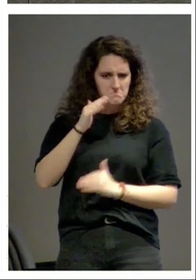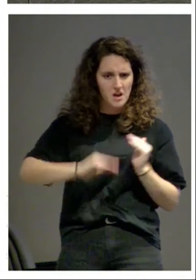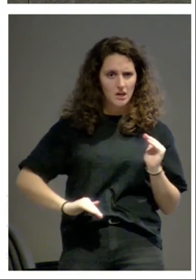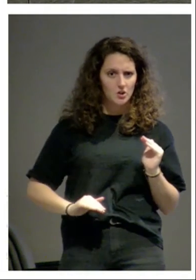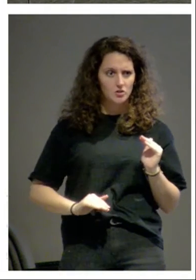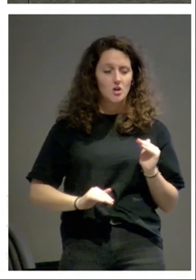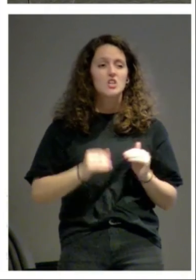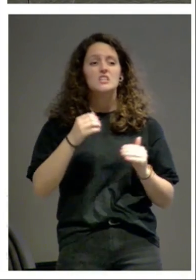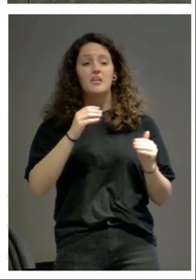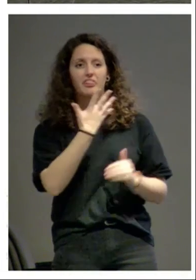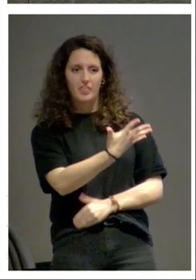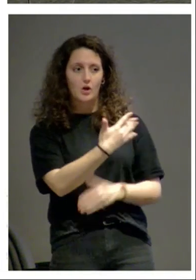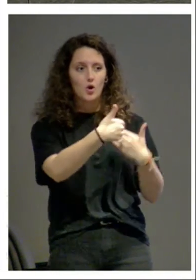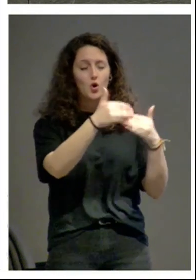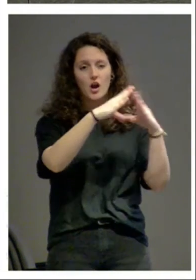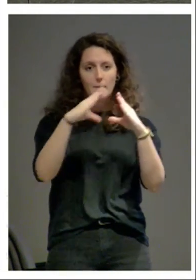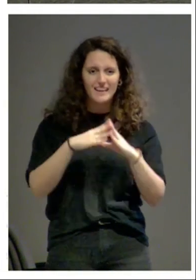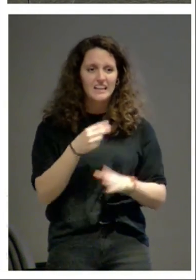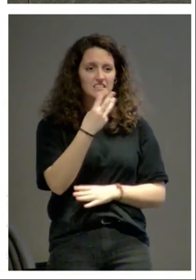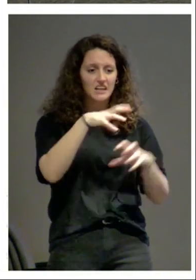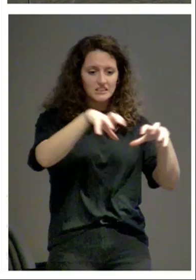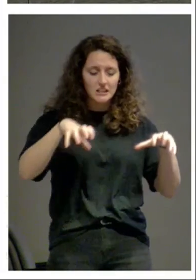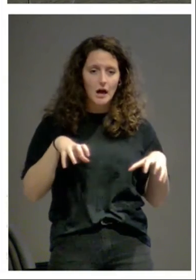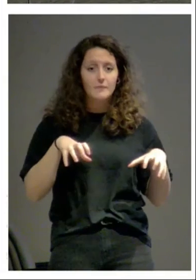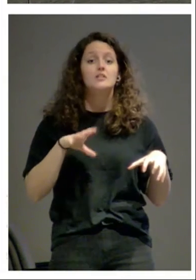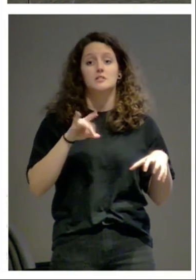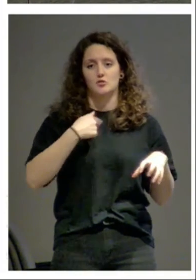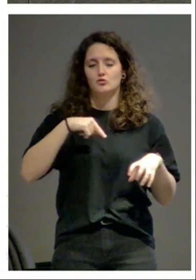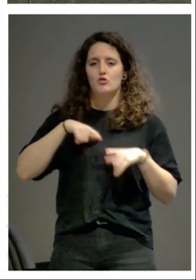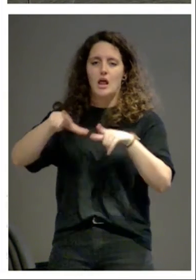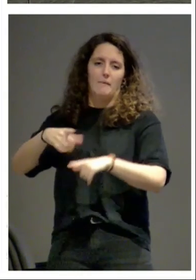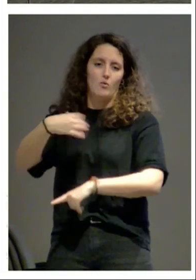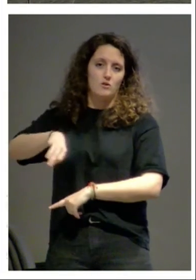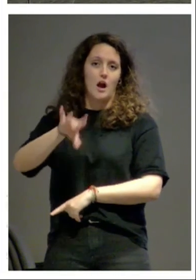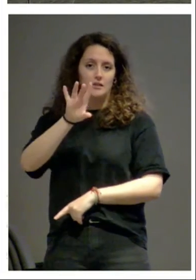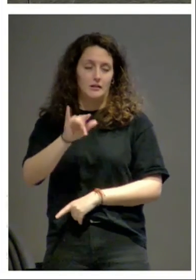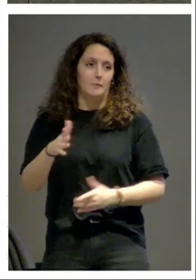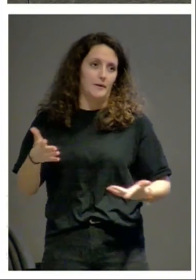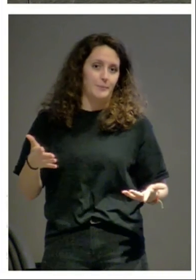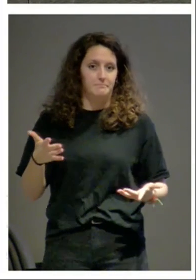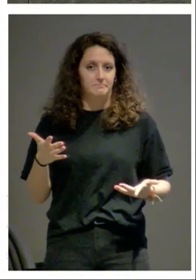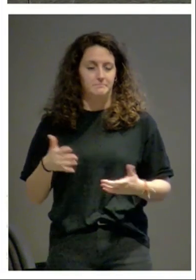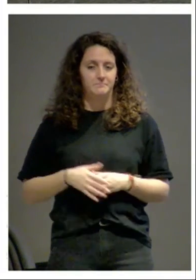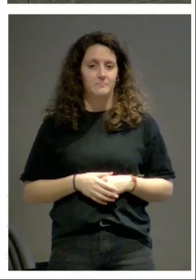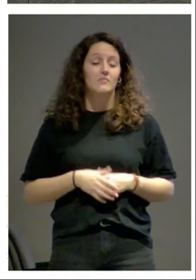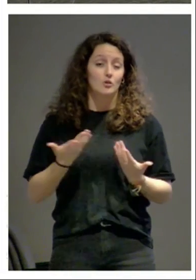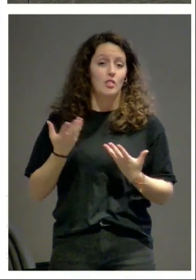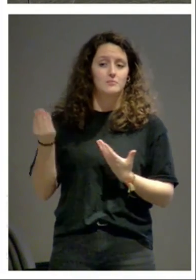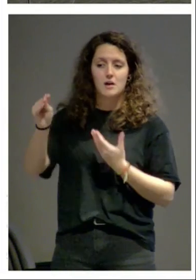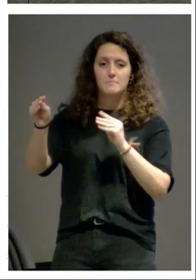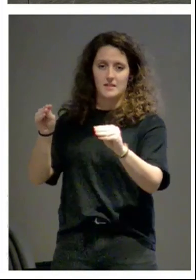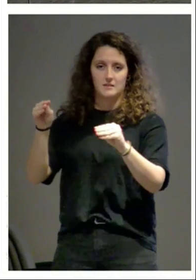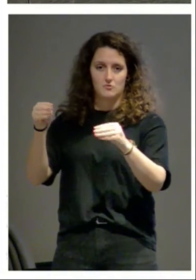cinco capillas tres naves nosotros sí nave única pero vamos y añaden dos ábsides